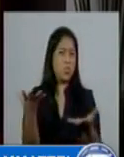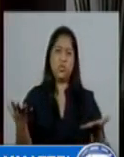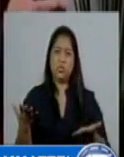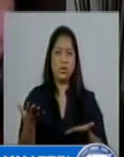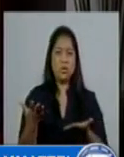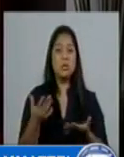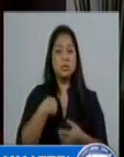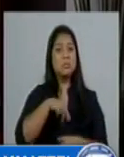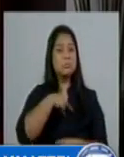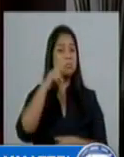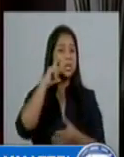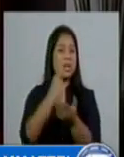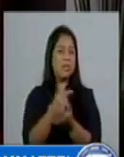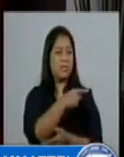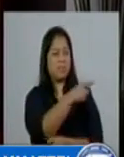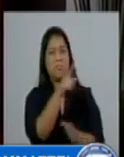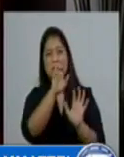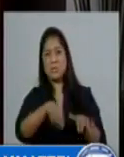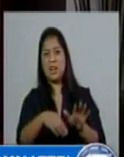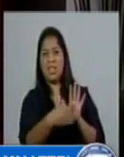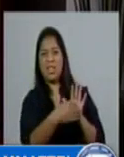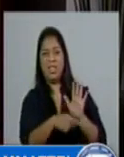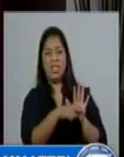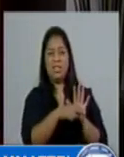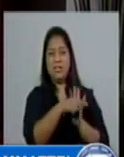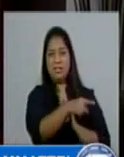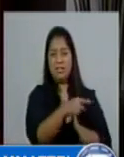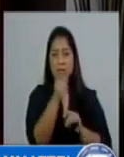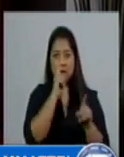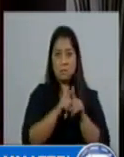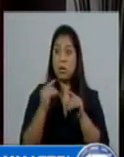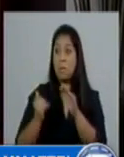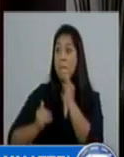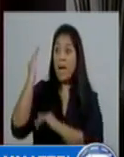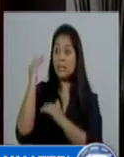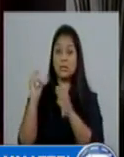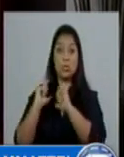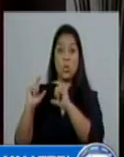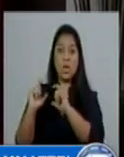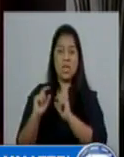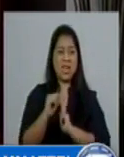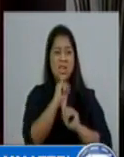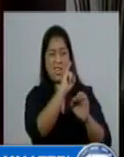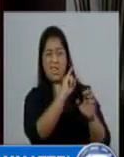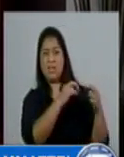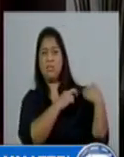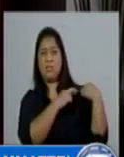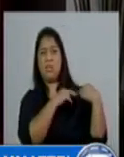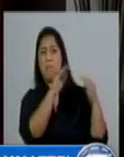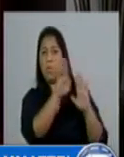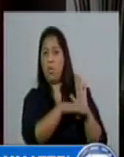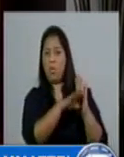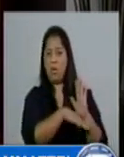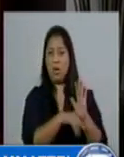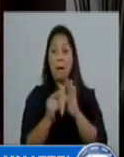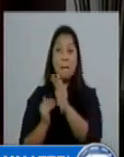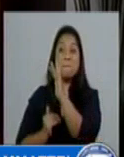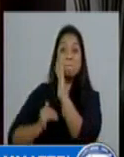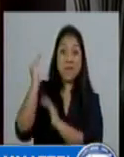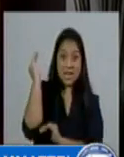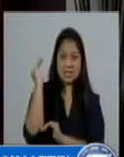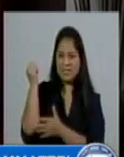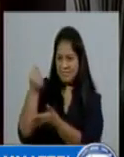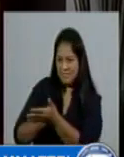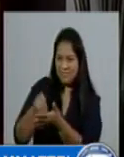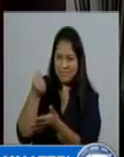creemos que los pesimistas. Somos muchos más los que nos cuidamos que los irresponsables. Somos muchos más los que